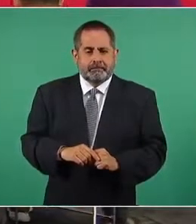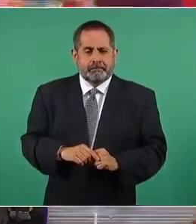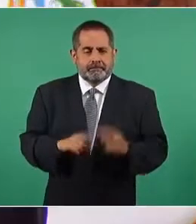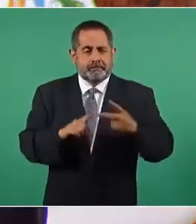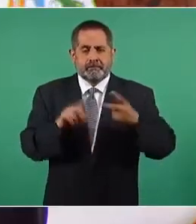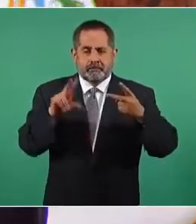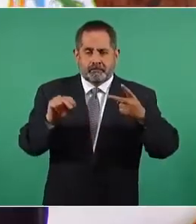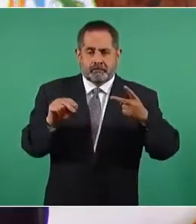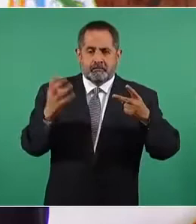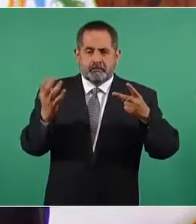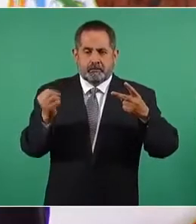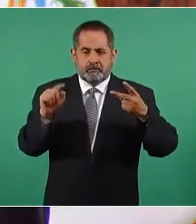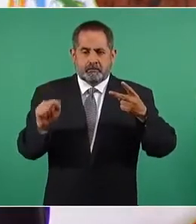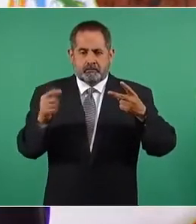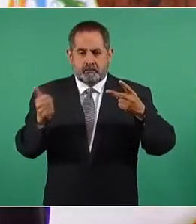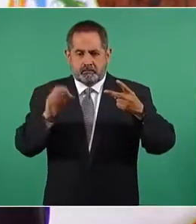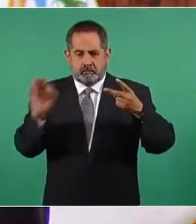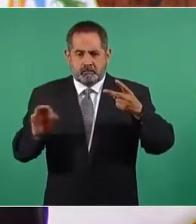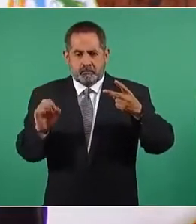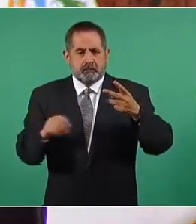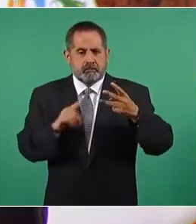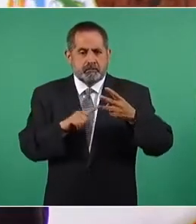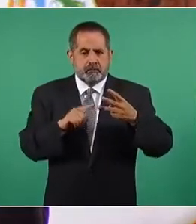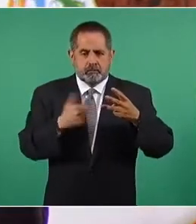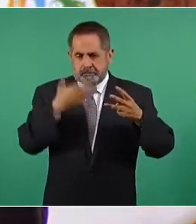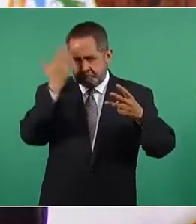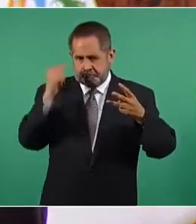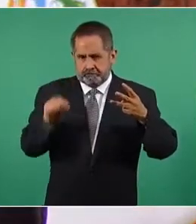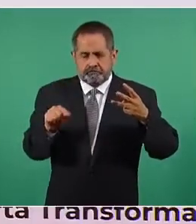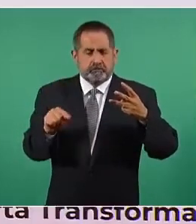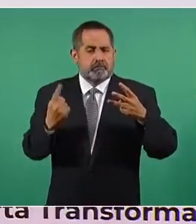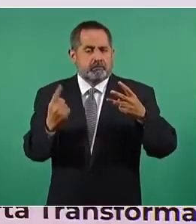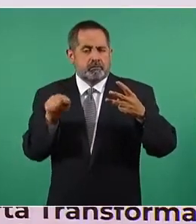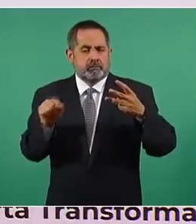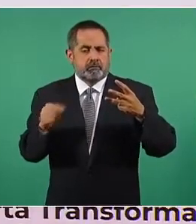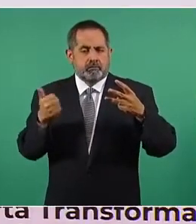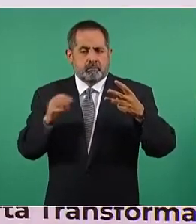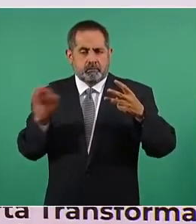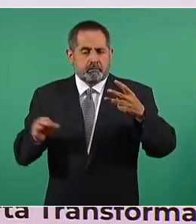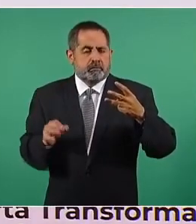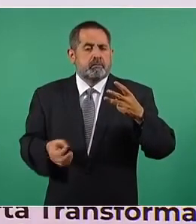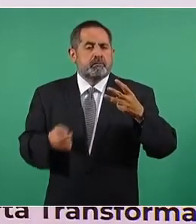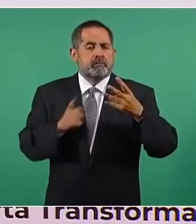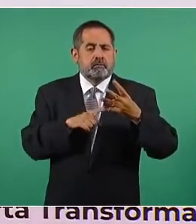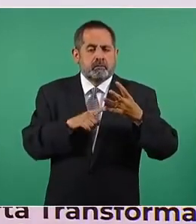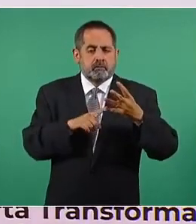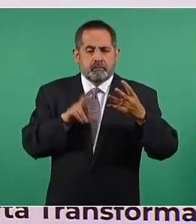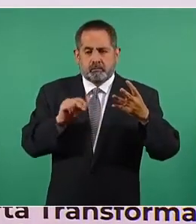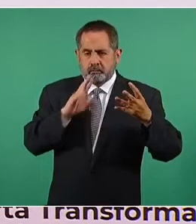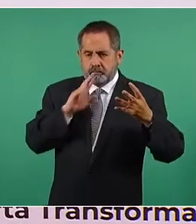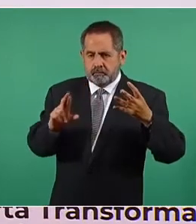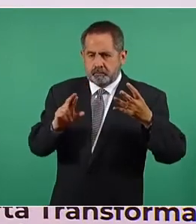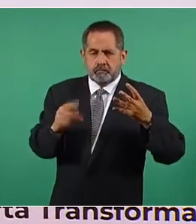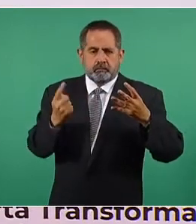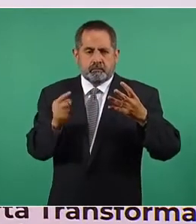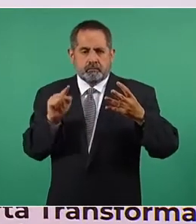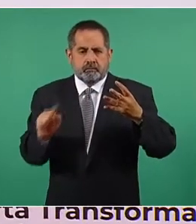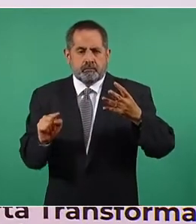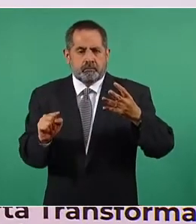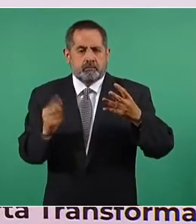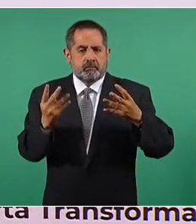No, 9.6 por ciento, no sabe, 1.6 por ciento, no contestó, 1